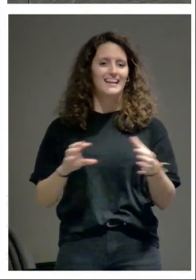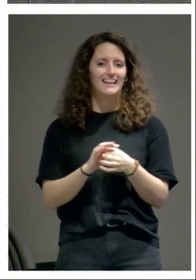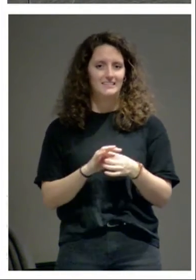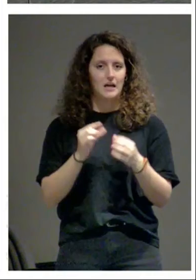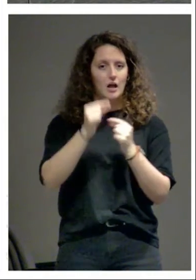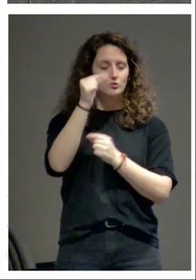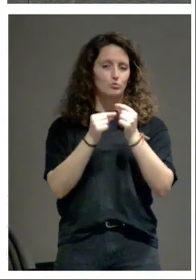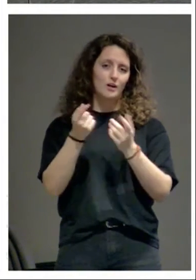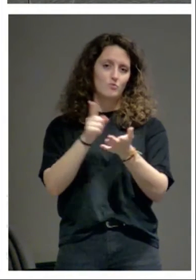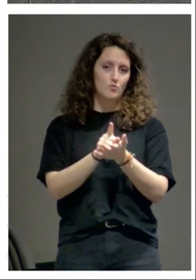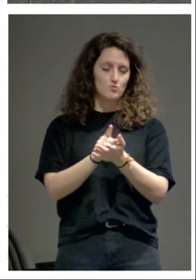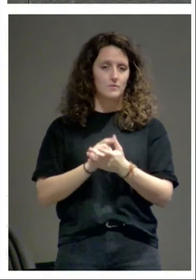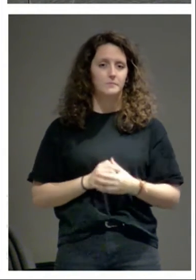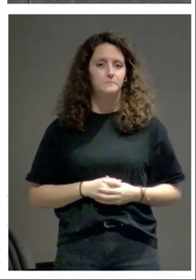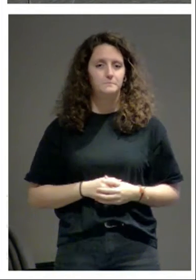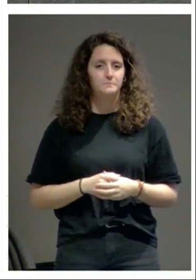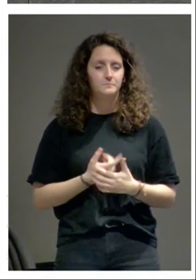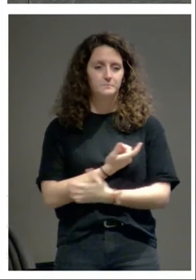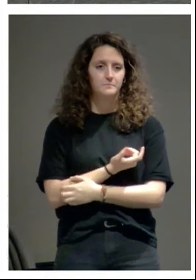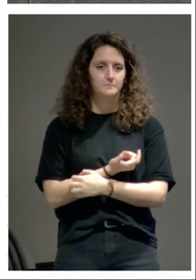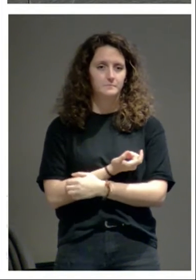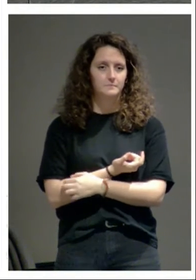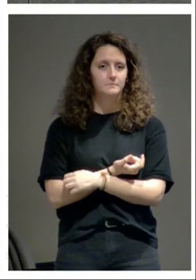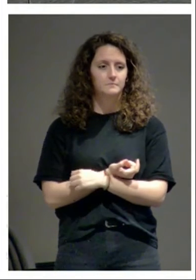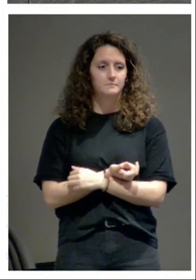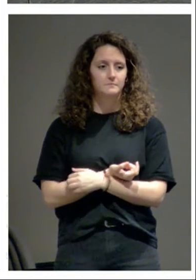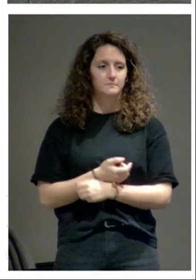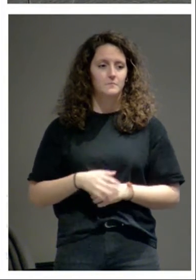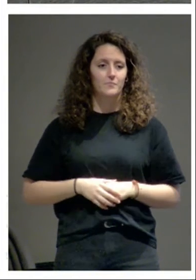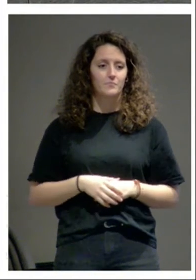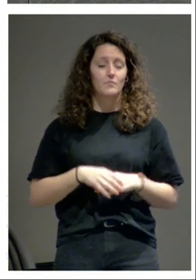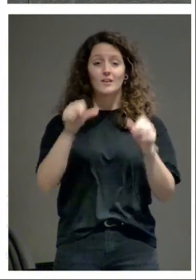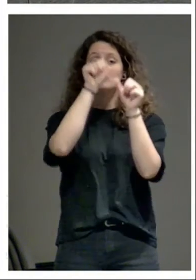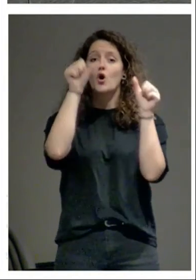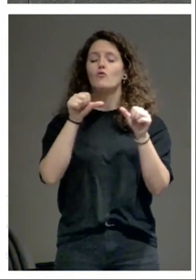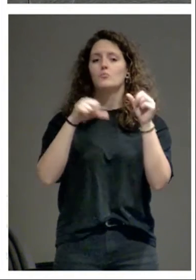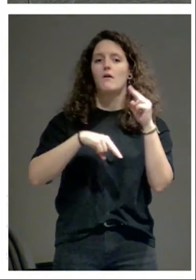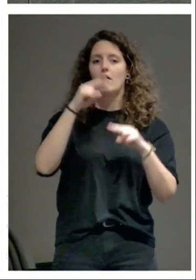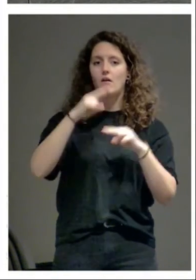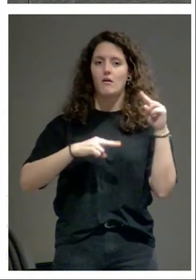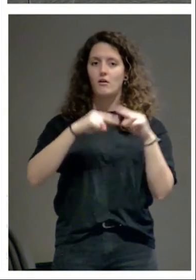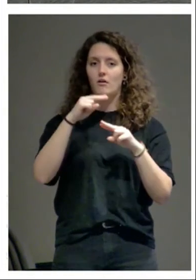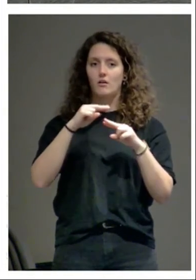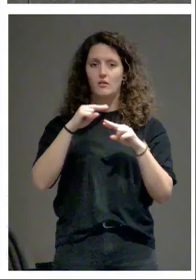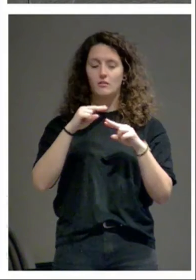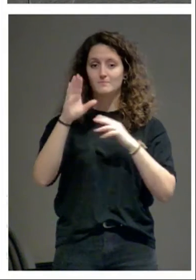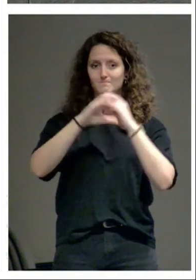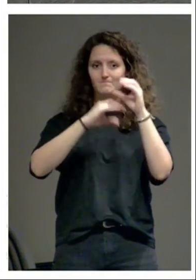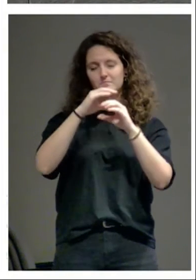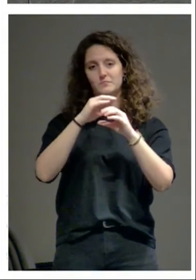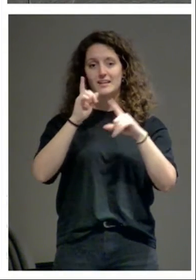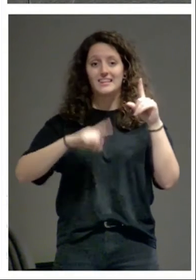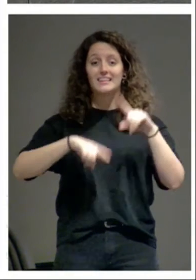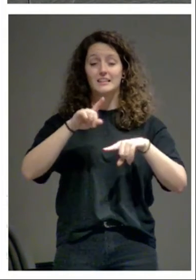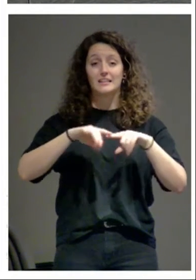nueva altura y ahí un sillar engatillado un modo de construir que según Quimpel